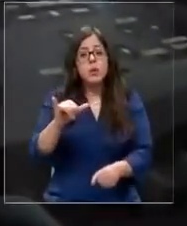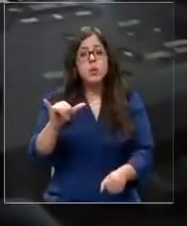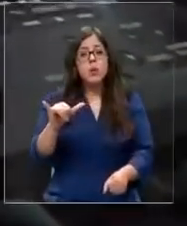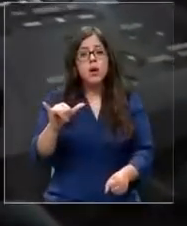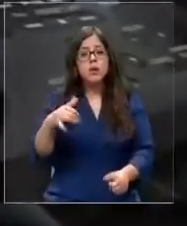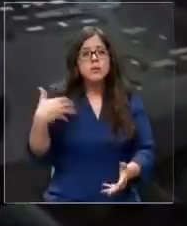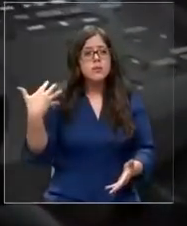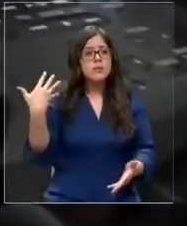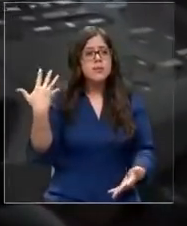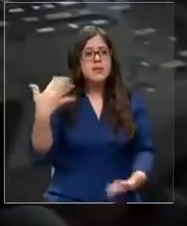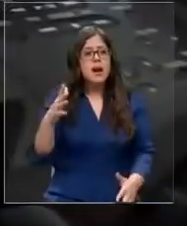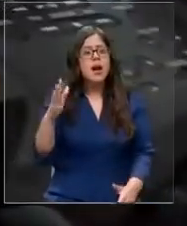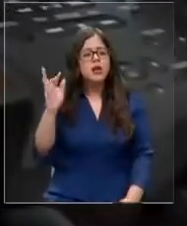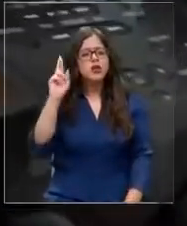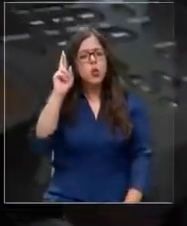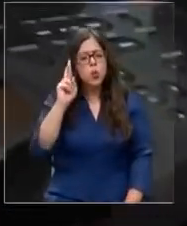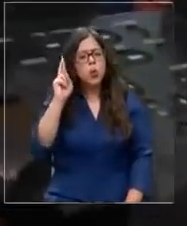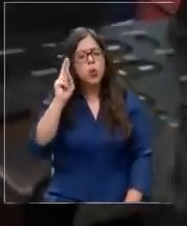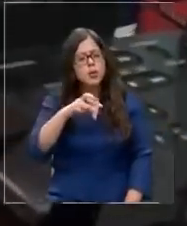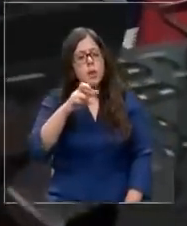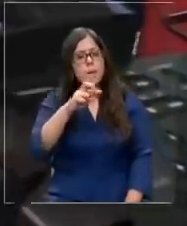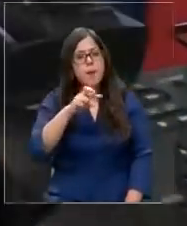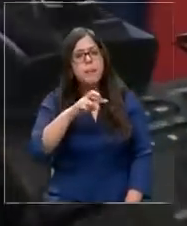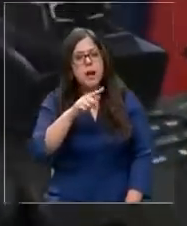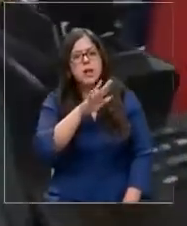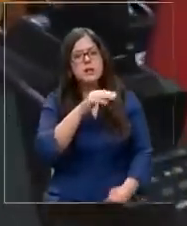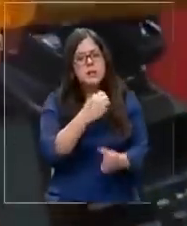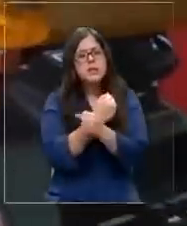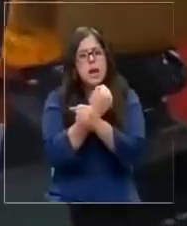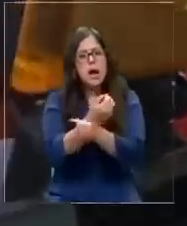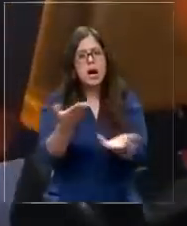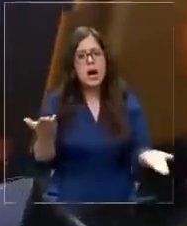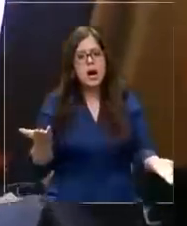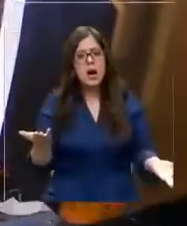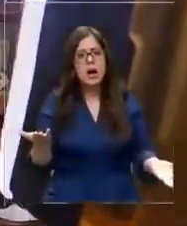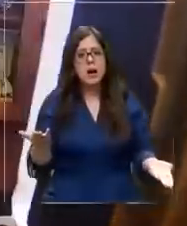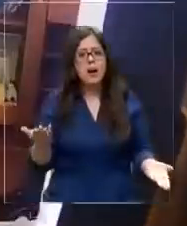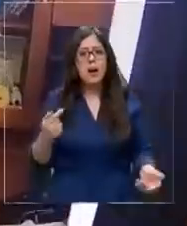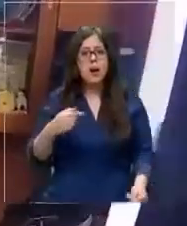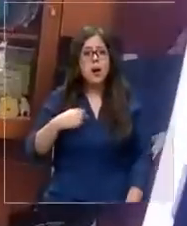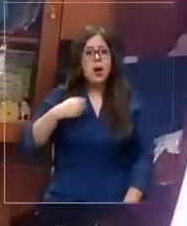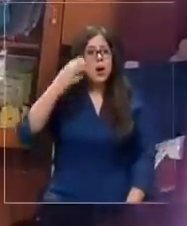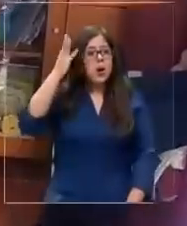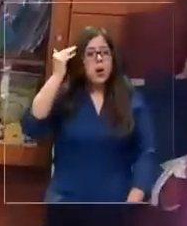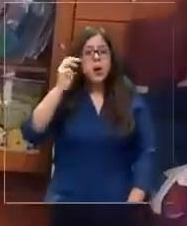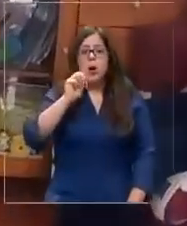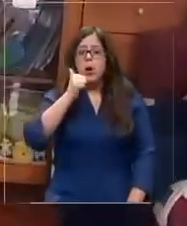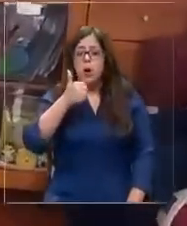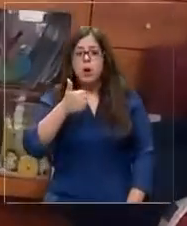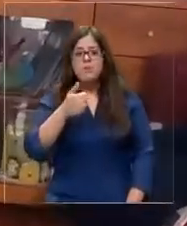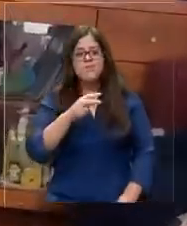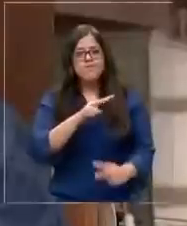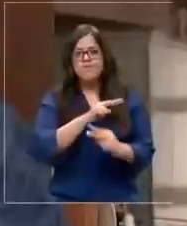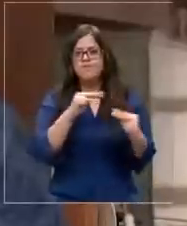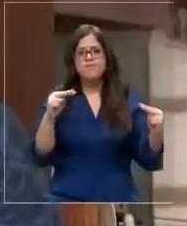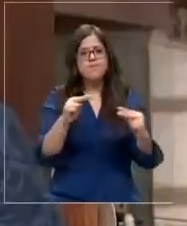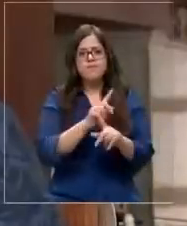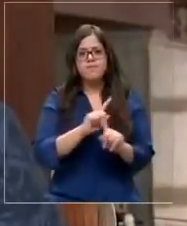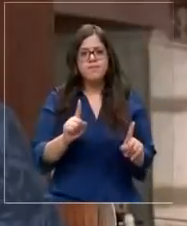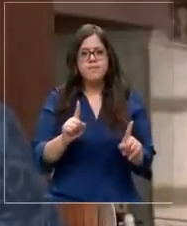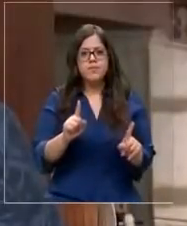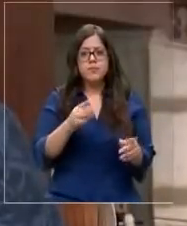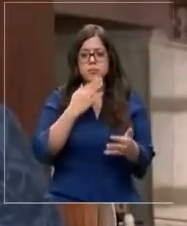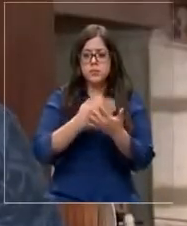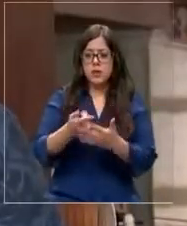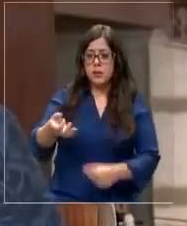hasta ahora último. El papito te amo. Sin saber que al otro día ya no le iba a dar más. Cuando